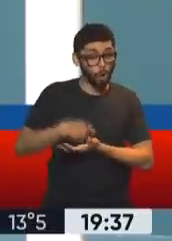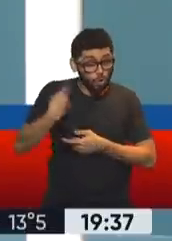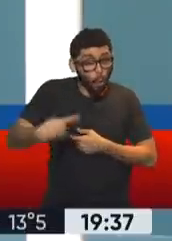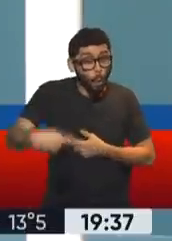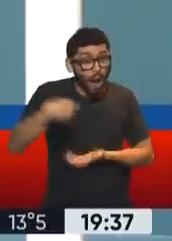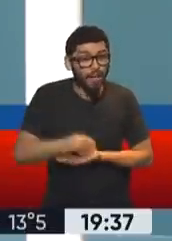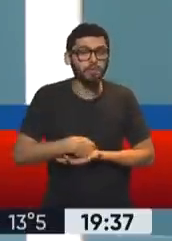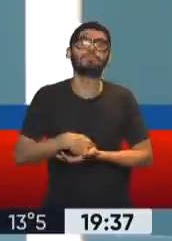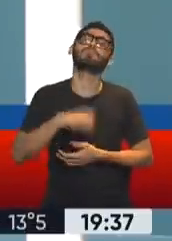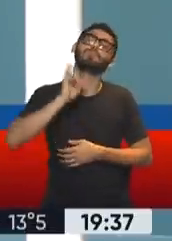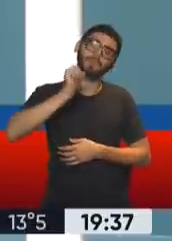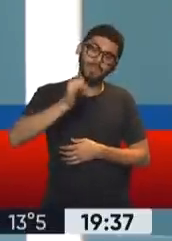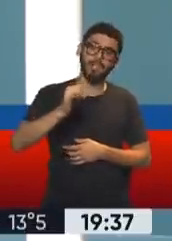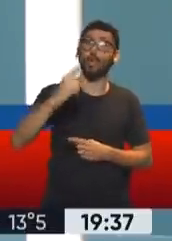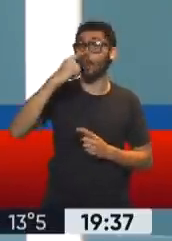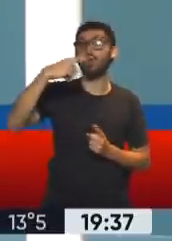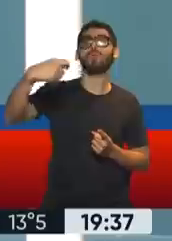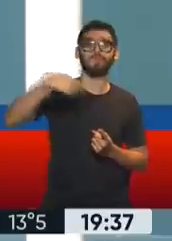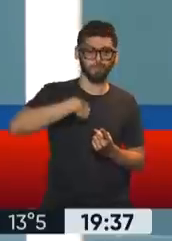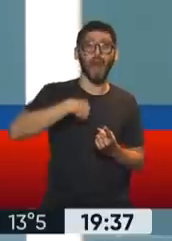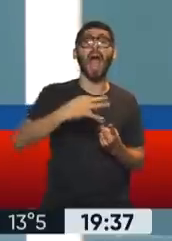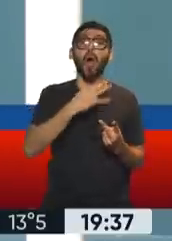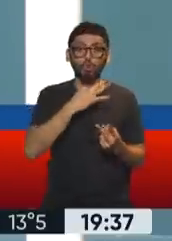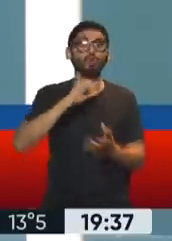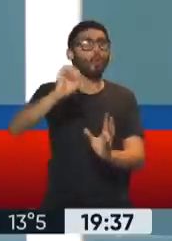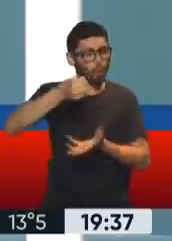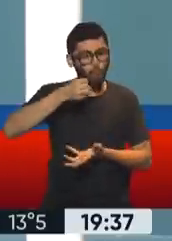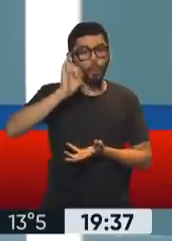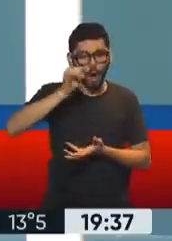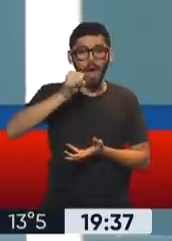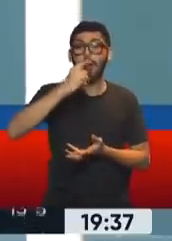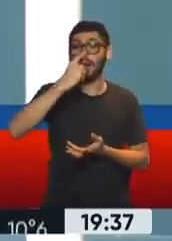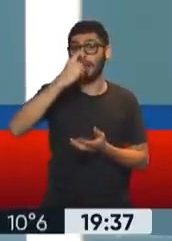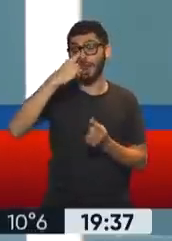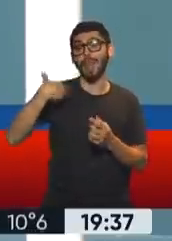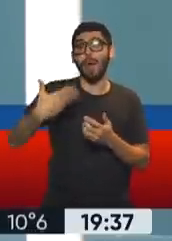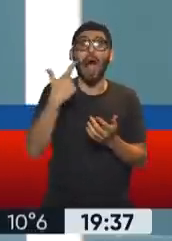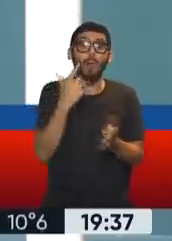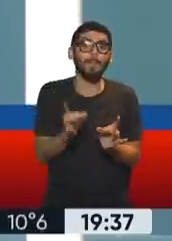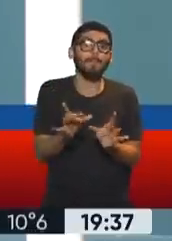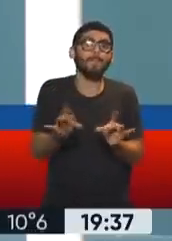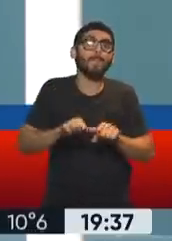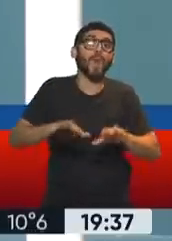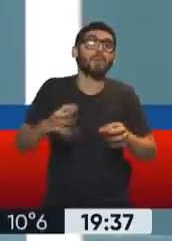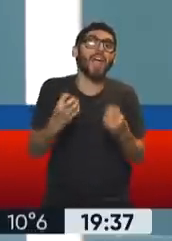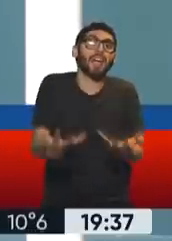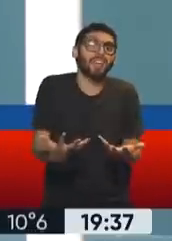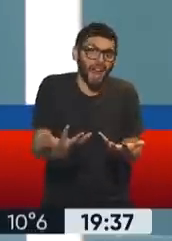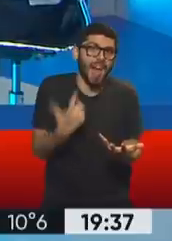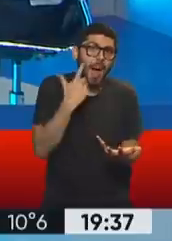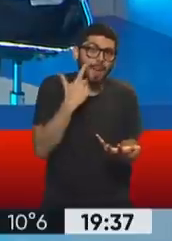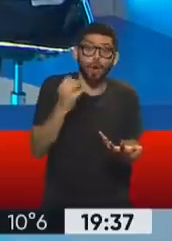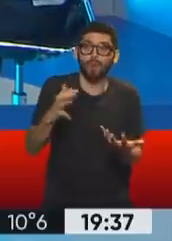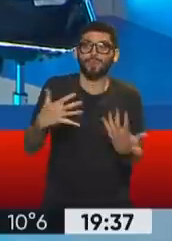agosto lo va a cobrar y después iremos viendo en la medida que pase la pandemia o como sigue la